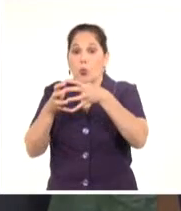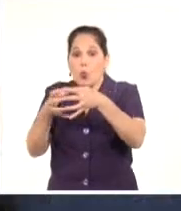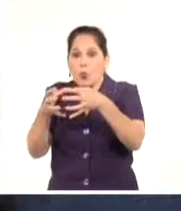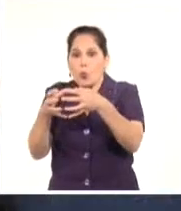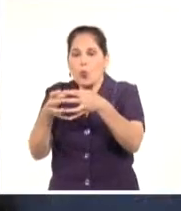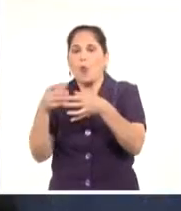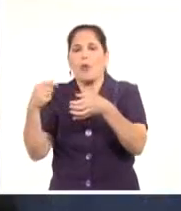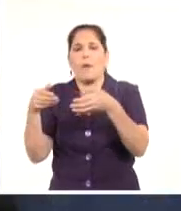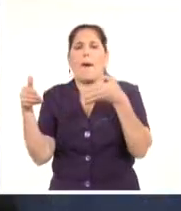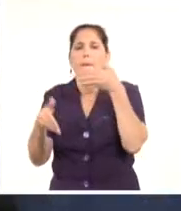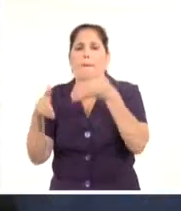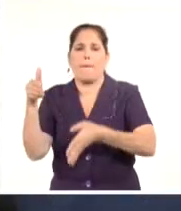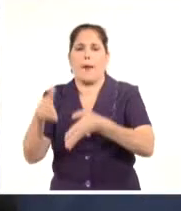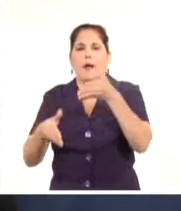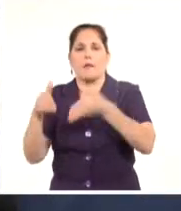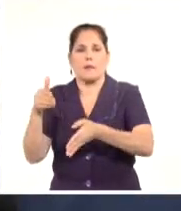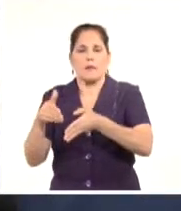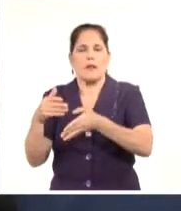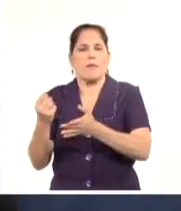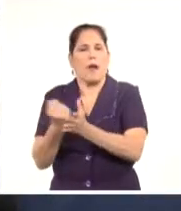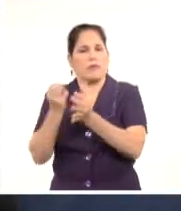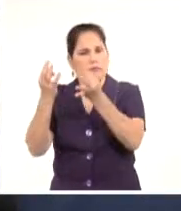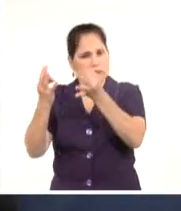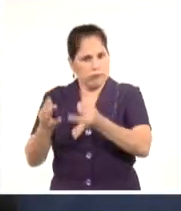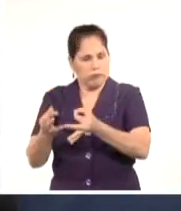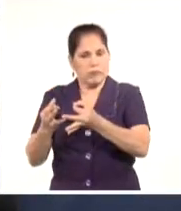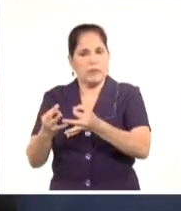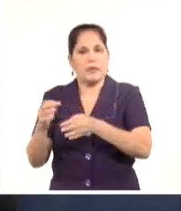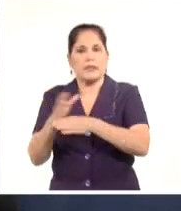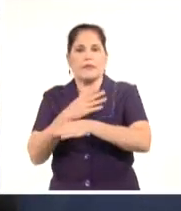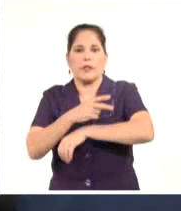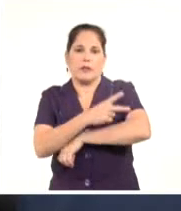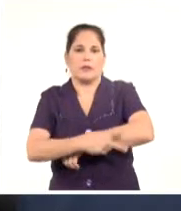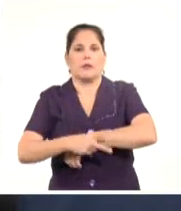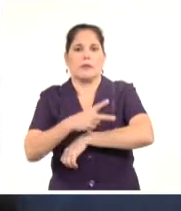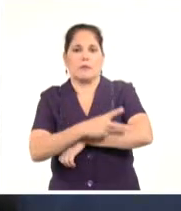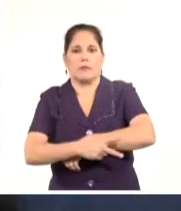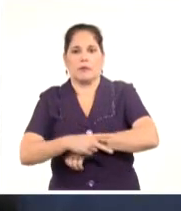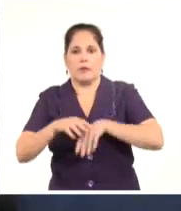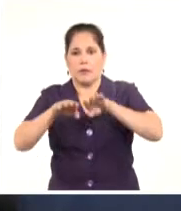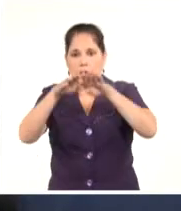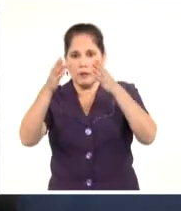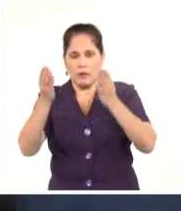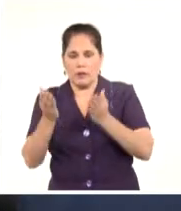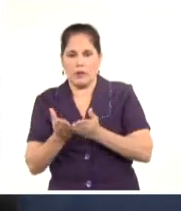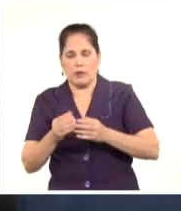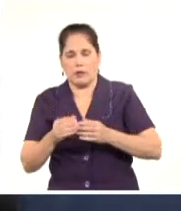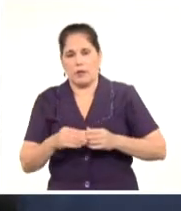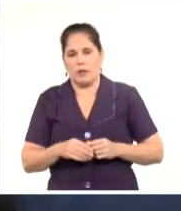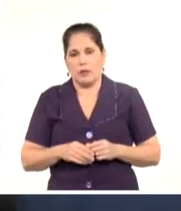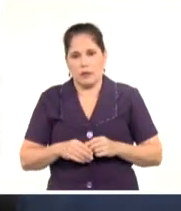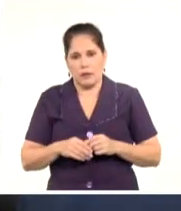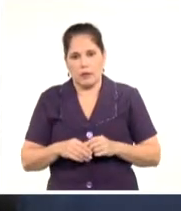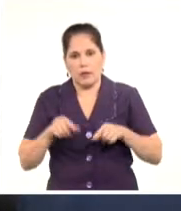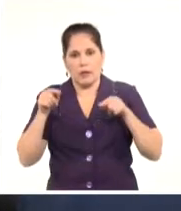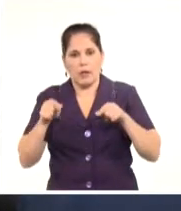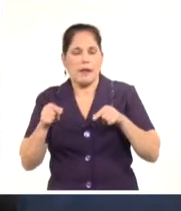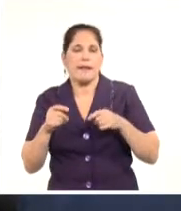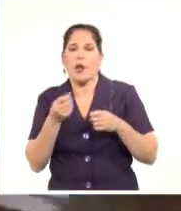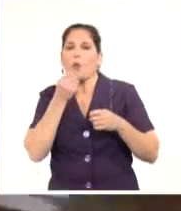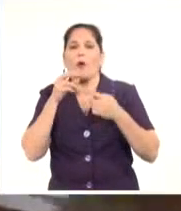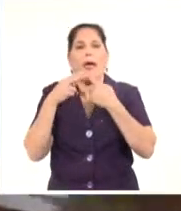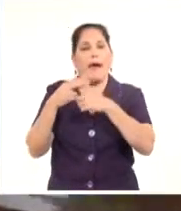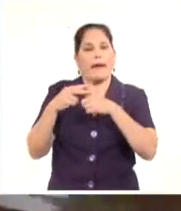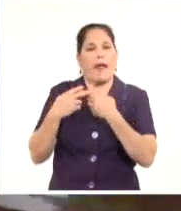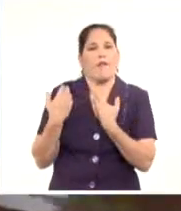participemos en la configuración de todos los países. Este mundo no puede ser reparado o arreglado de